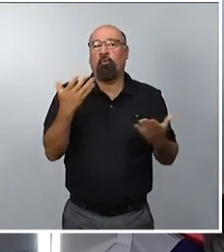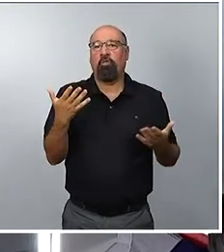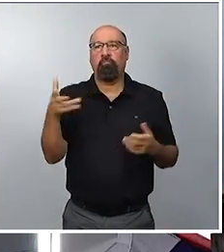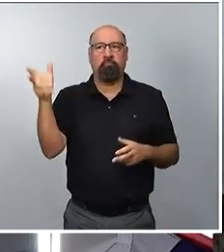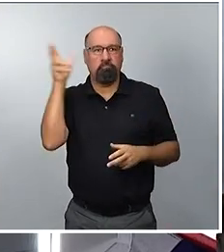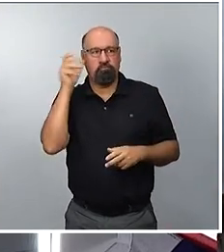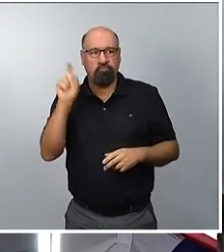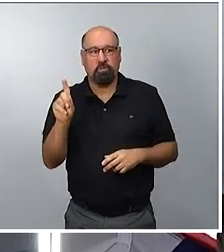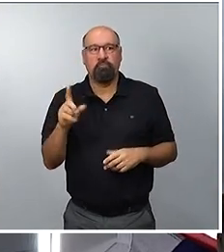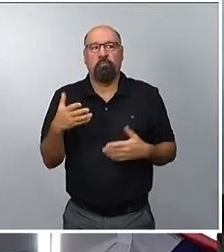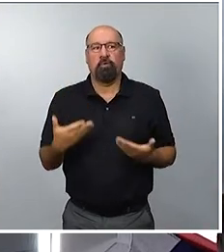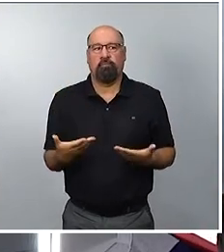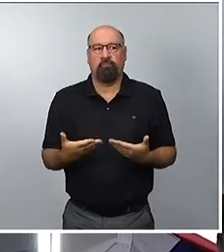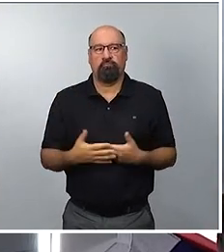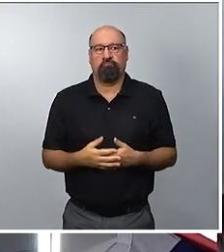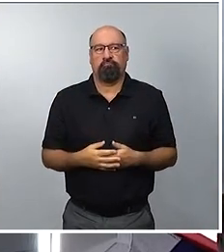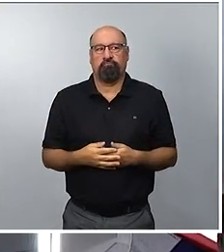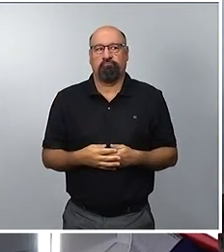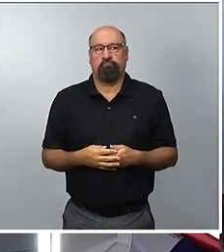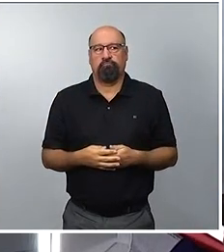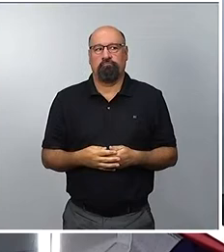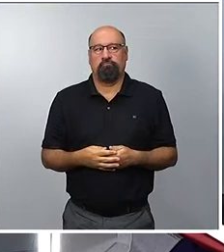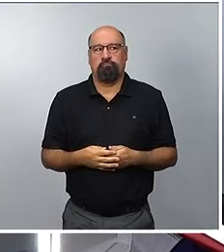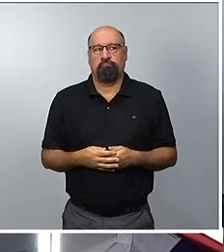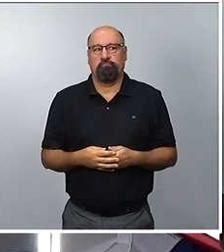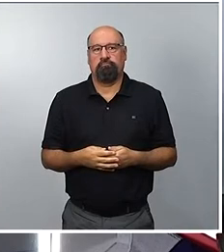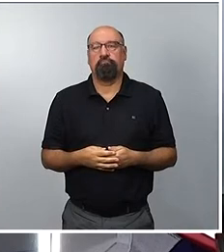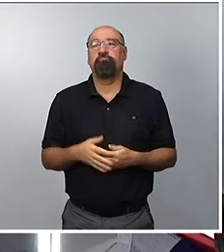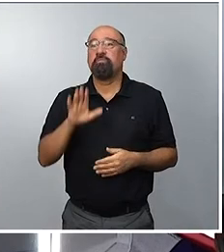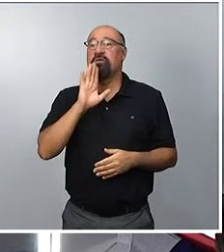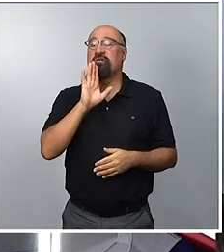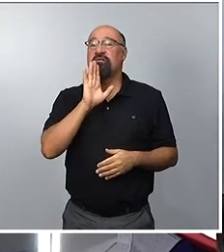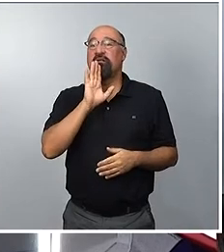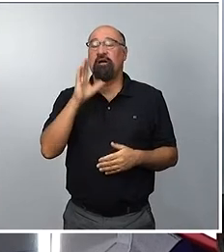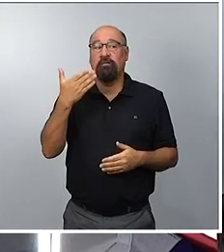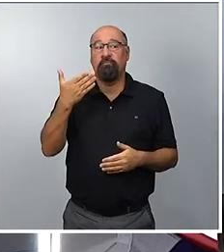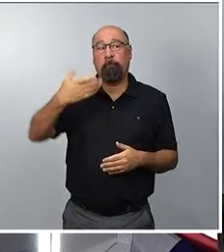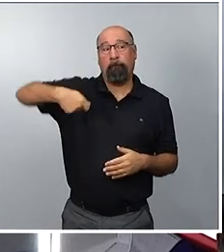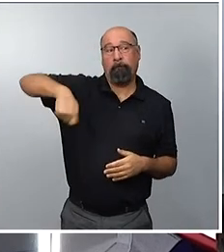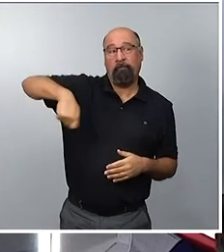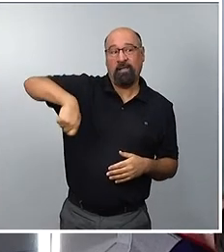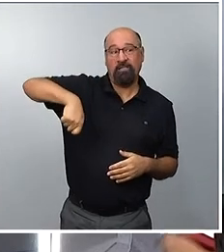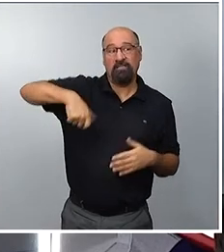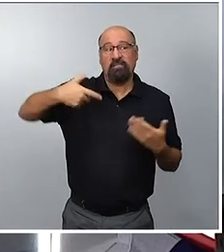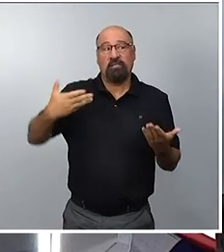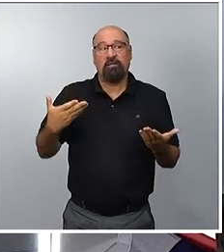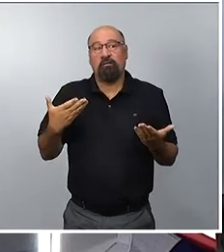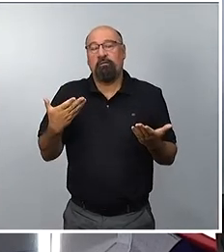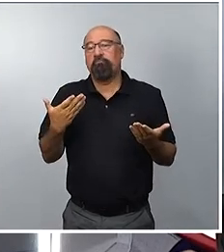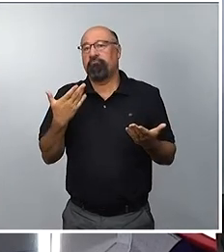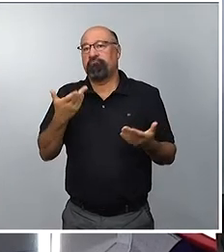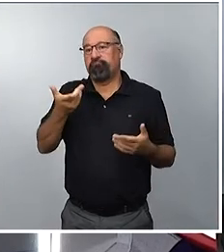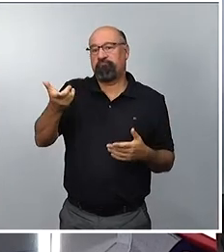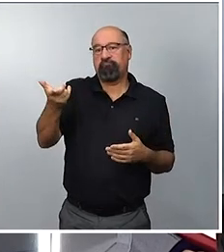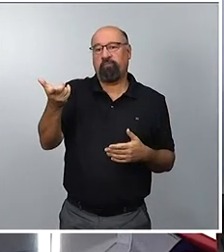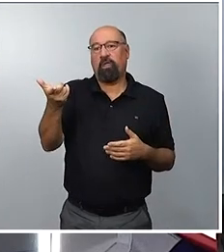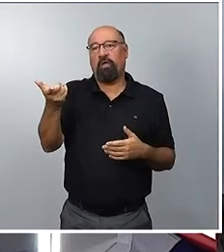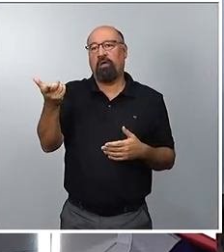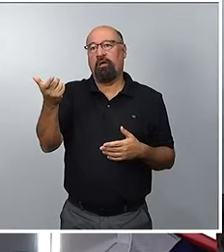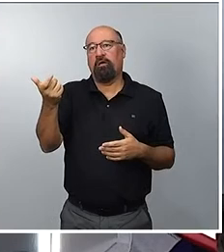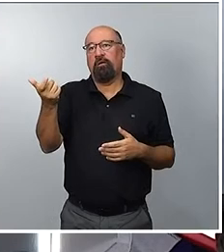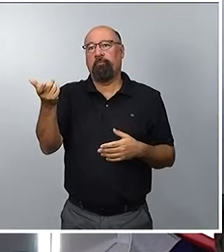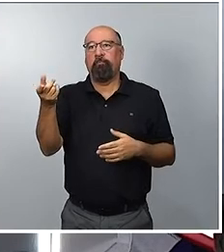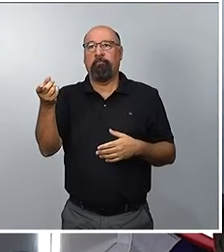qué puede mostrar por parte del presidente, qué desaje que Petitín le va a ayudar a líder del Partido Popular. Al ministro